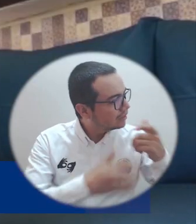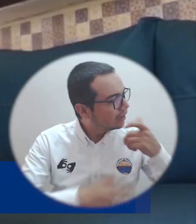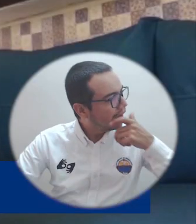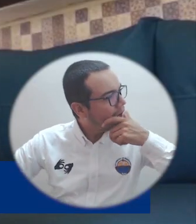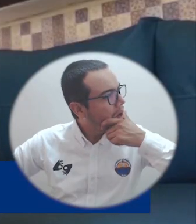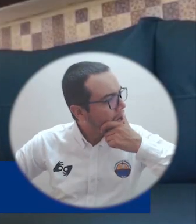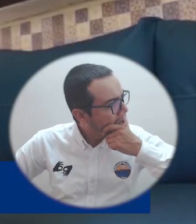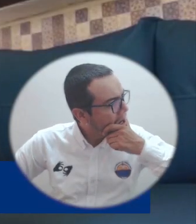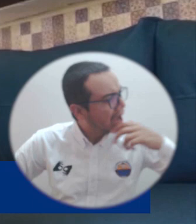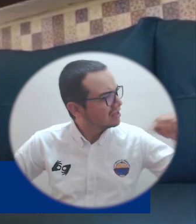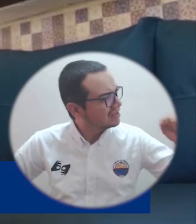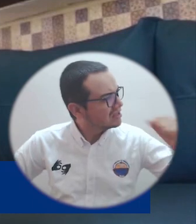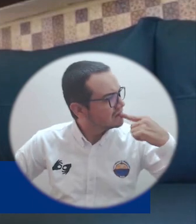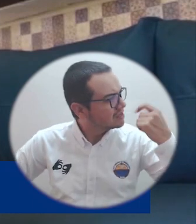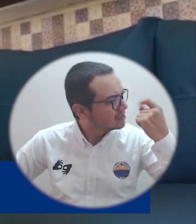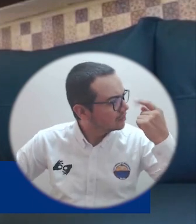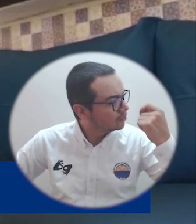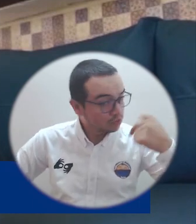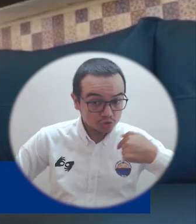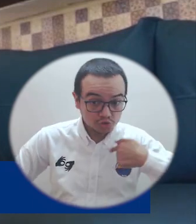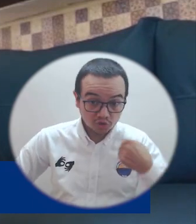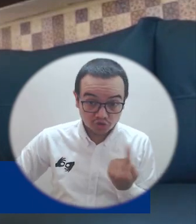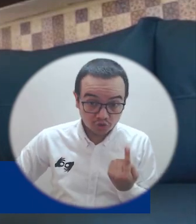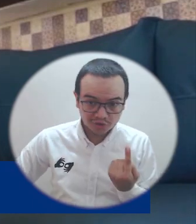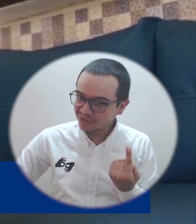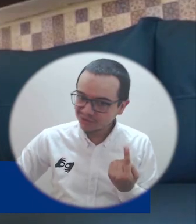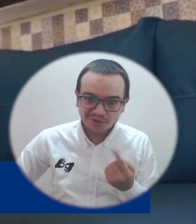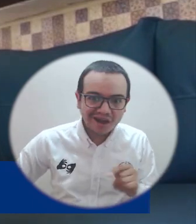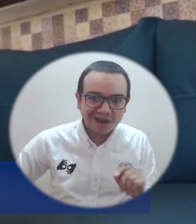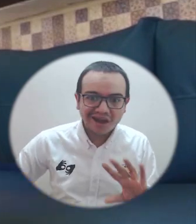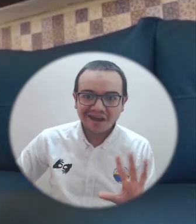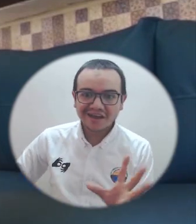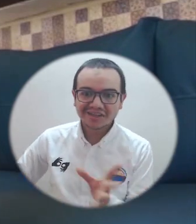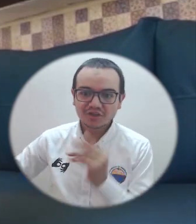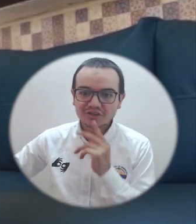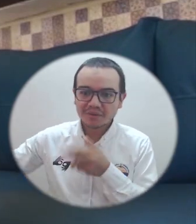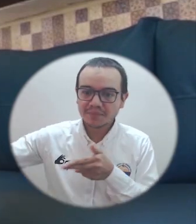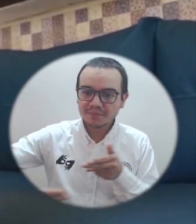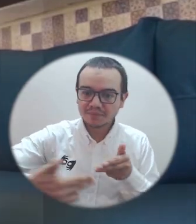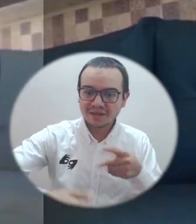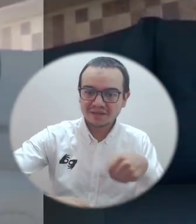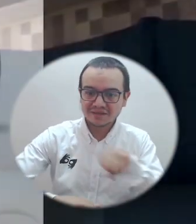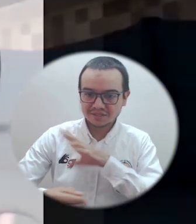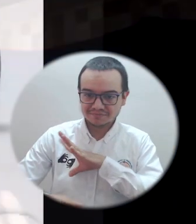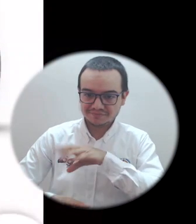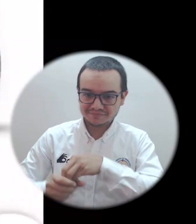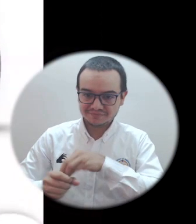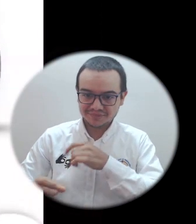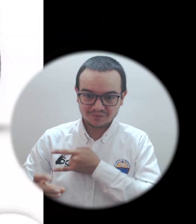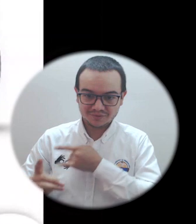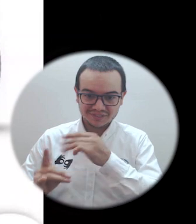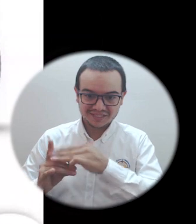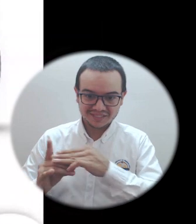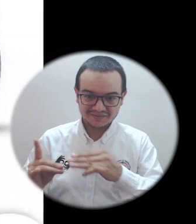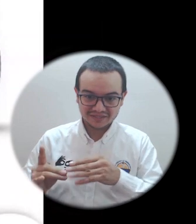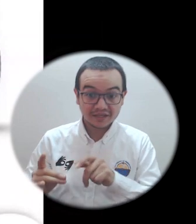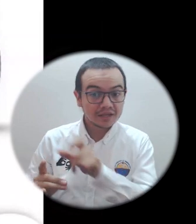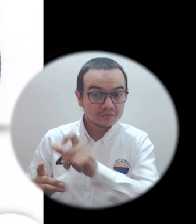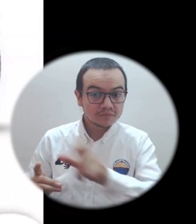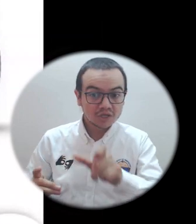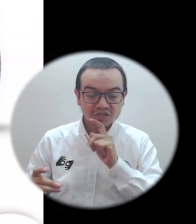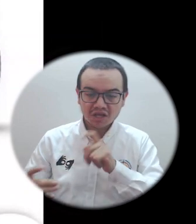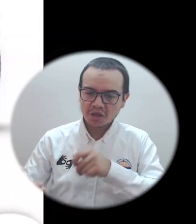que sé que me servirán en mis planes a futuro y no solo a mí, sino también a toda la comunidad